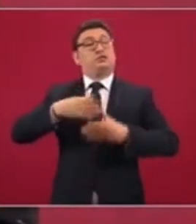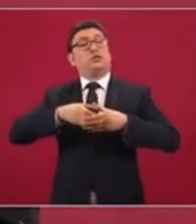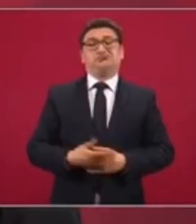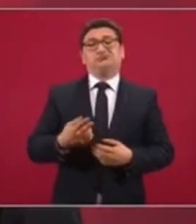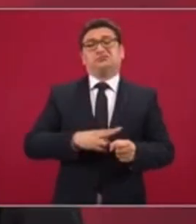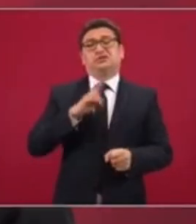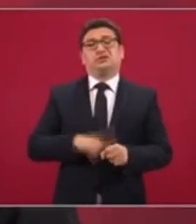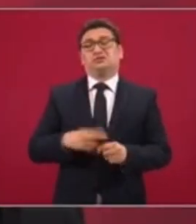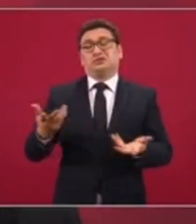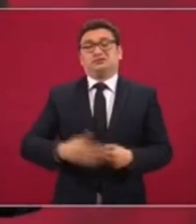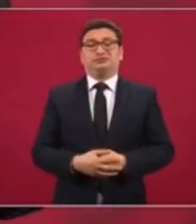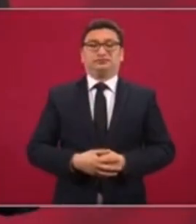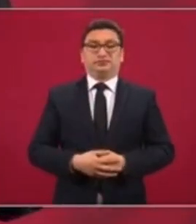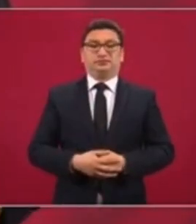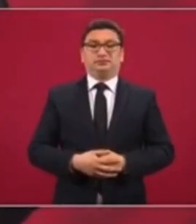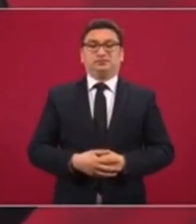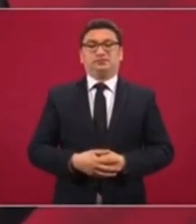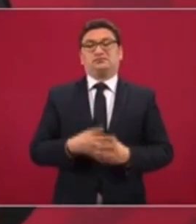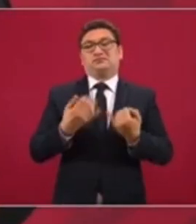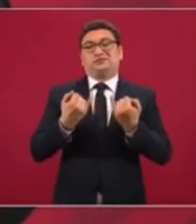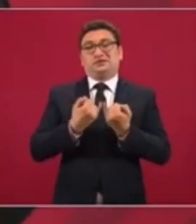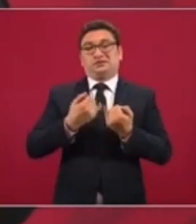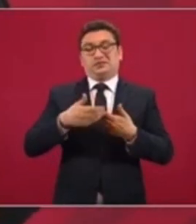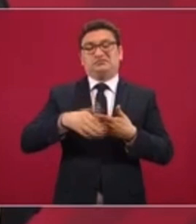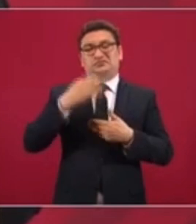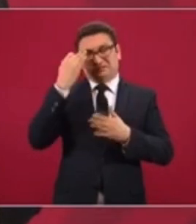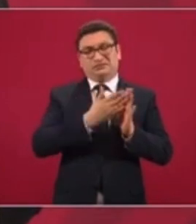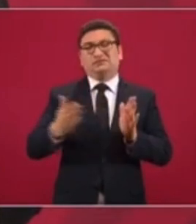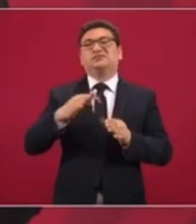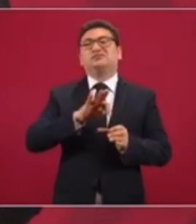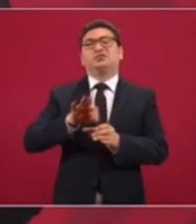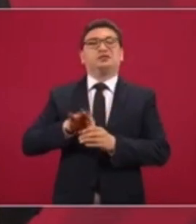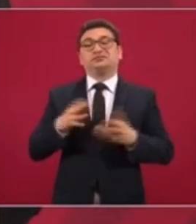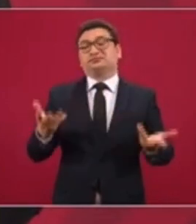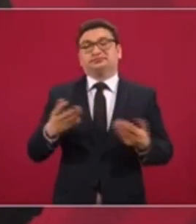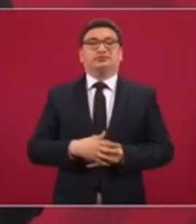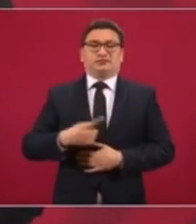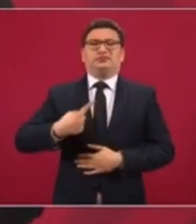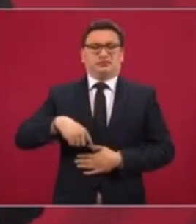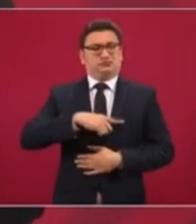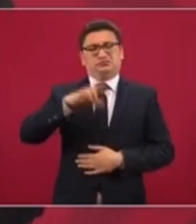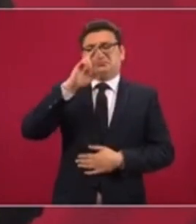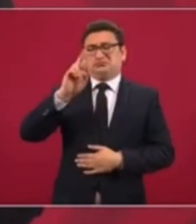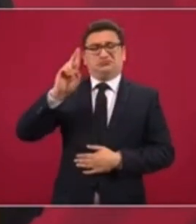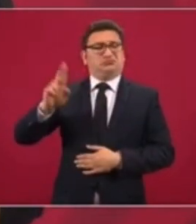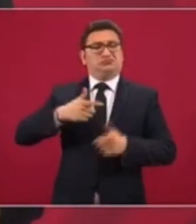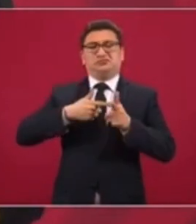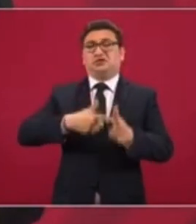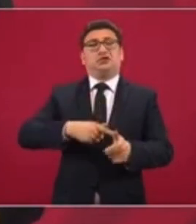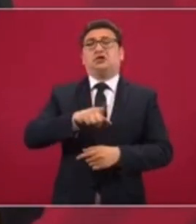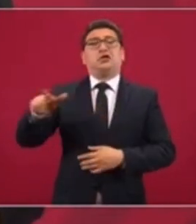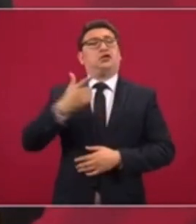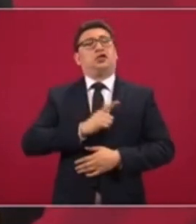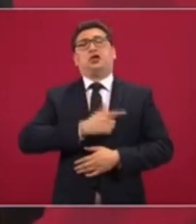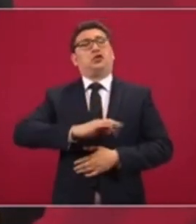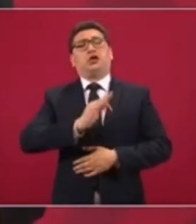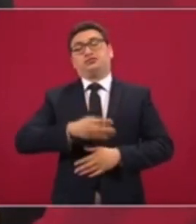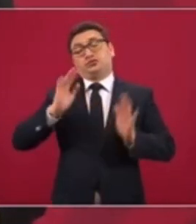dueños de México. Además, es una temporada de elecciones. Nosotros vamos a seguir respetando el derecho a disentir.